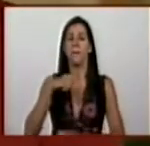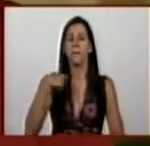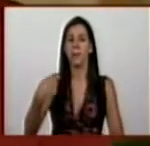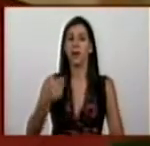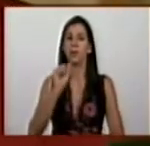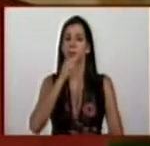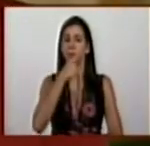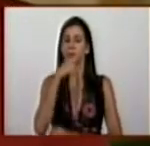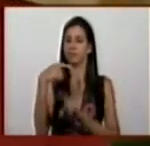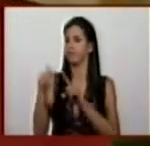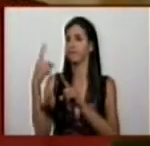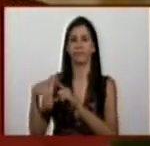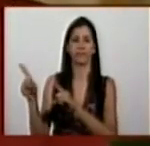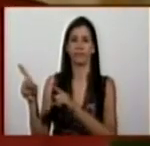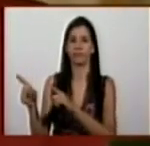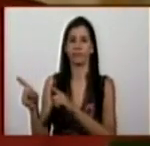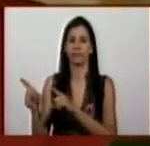sus diferentes tipos. Gracias.